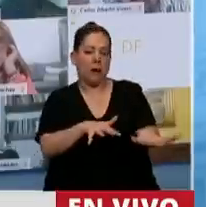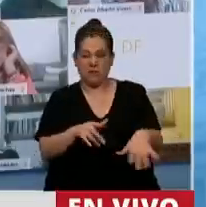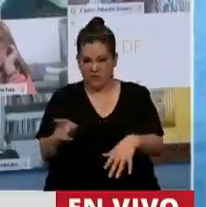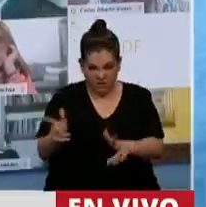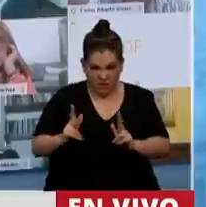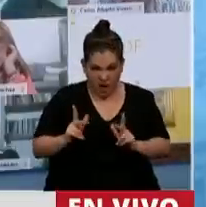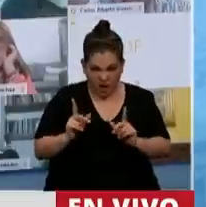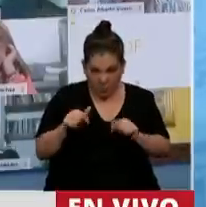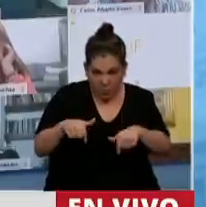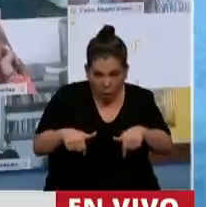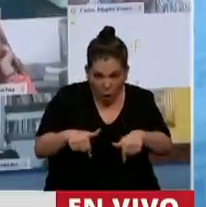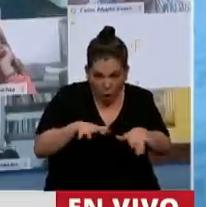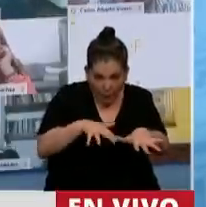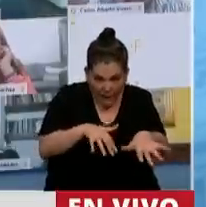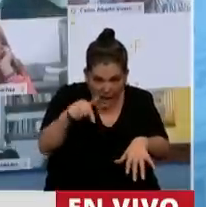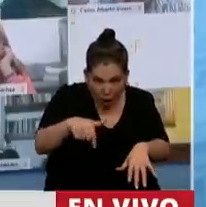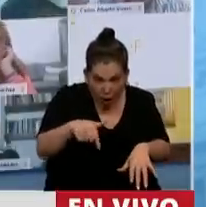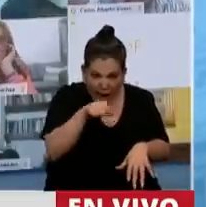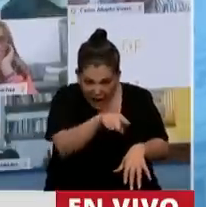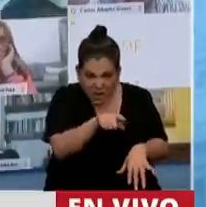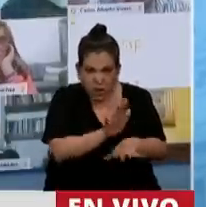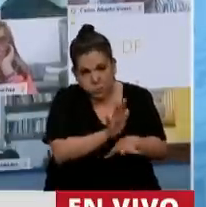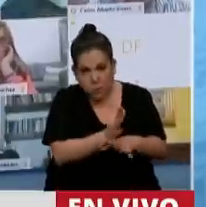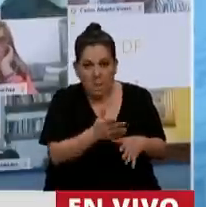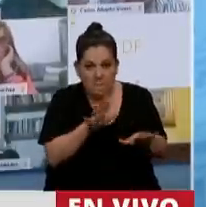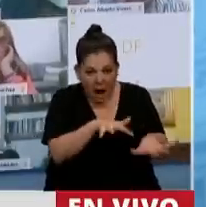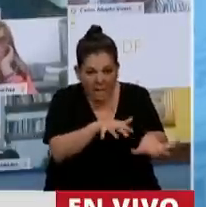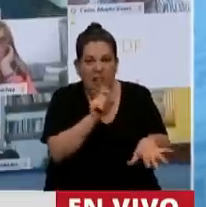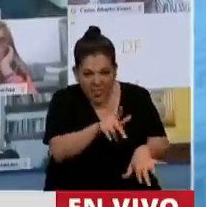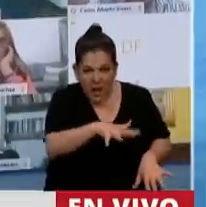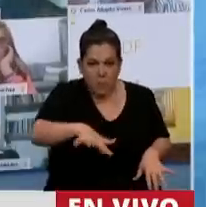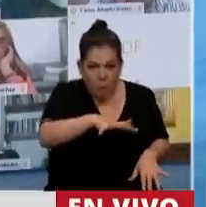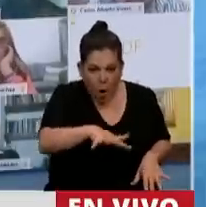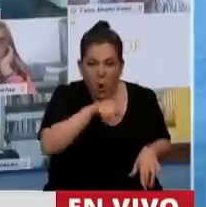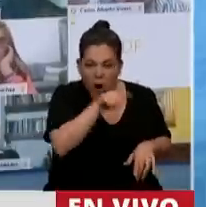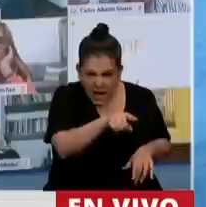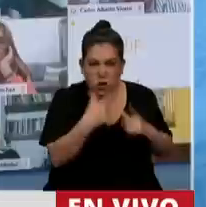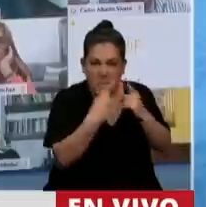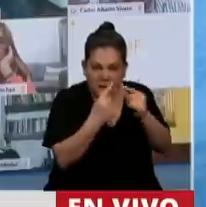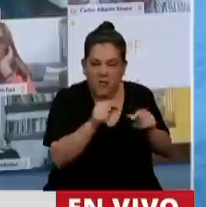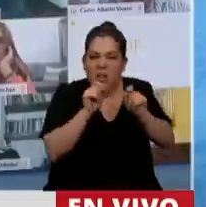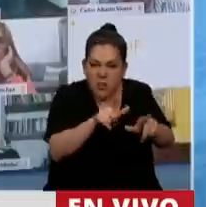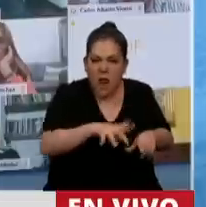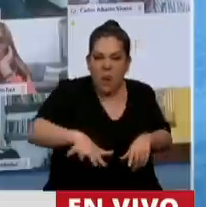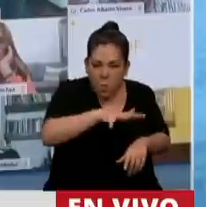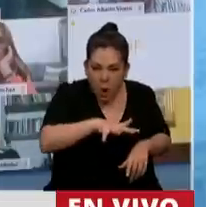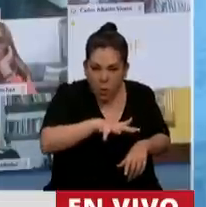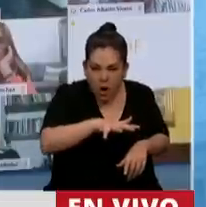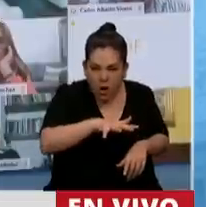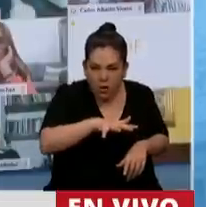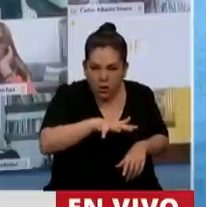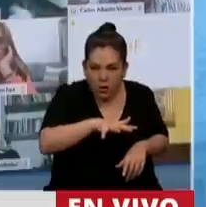hubo hoy en la puerta del Congreso. Esa es una marcha del pueblo. Esa es manifestación de mayorías populares.